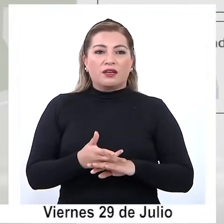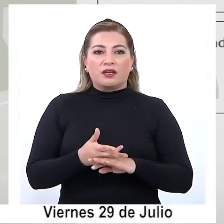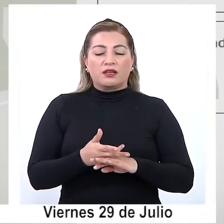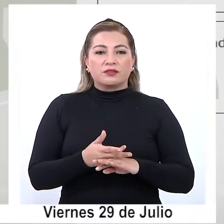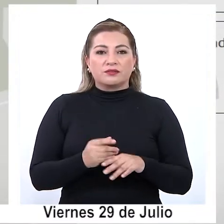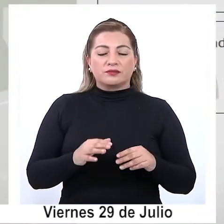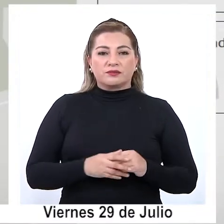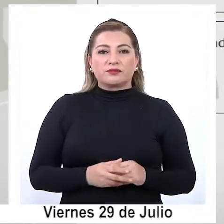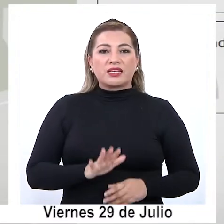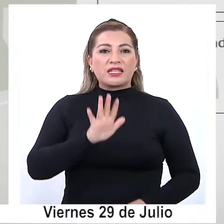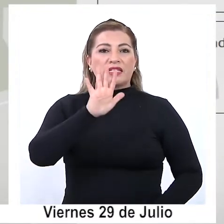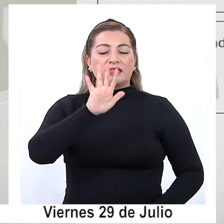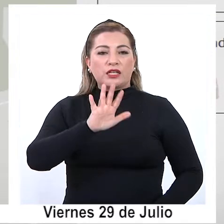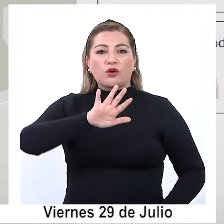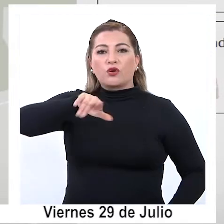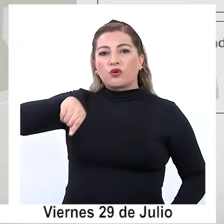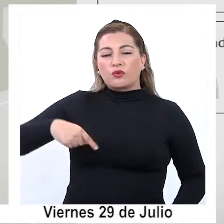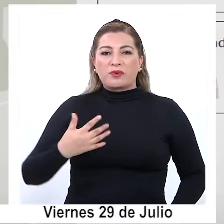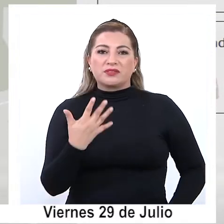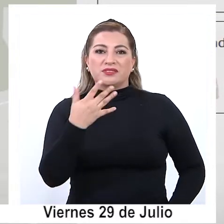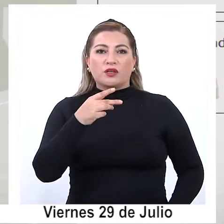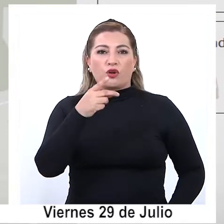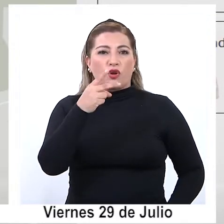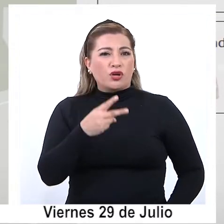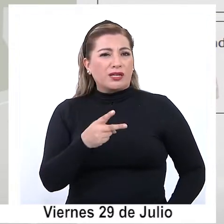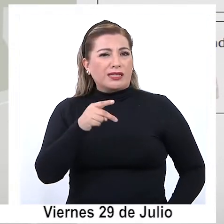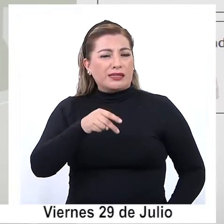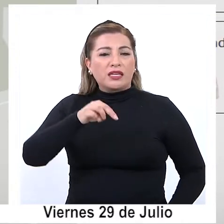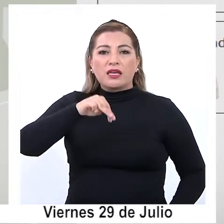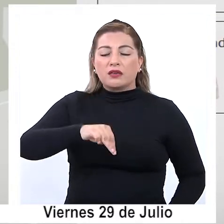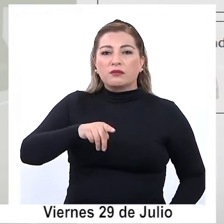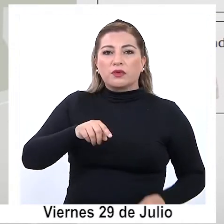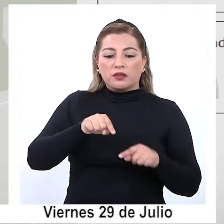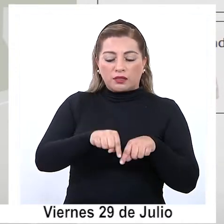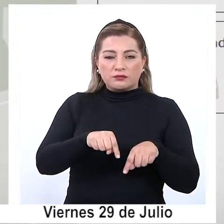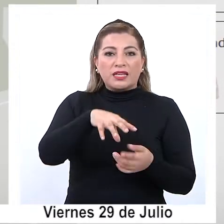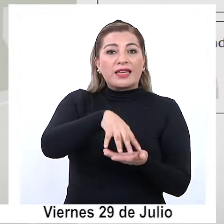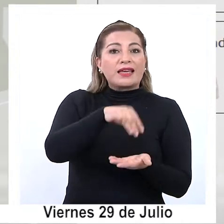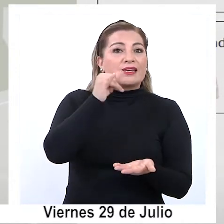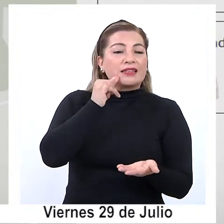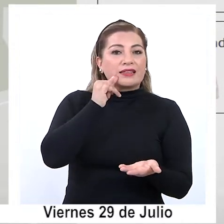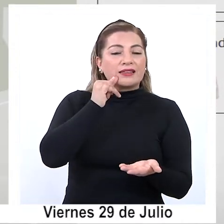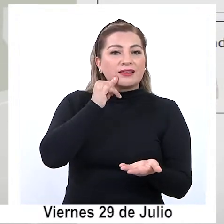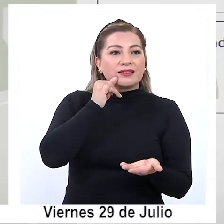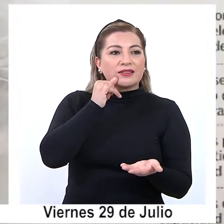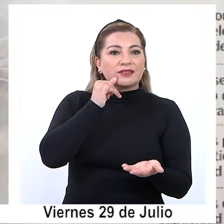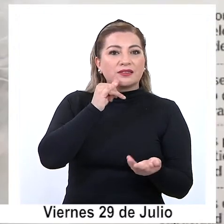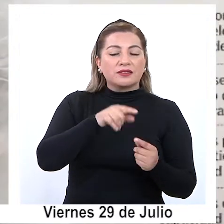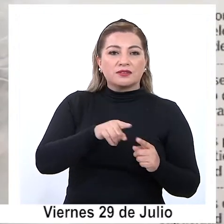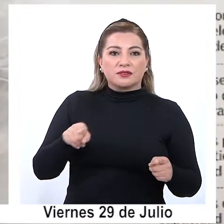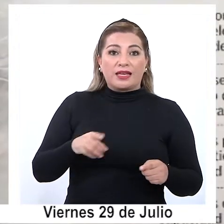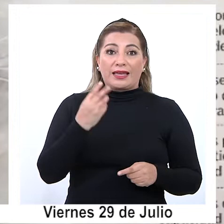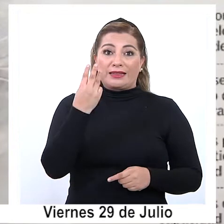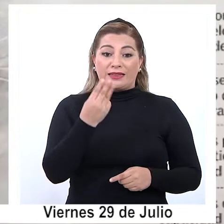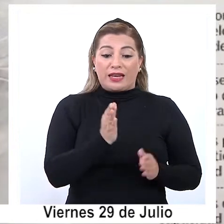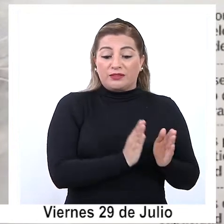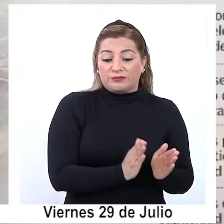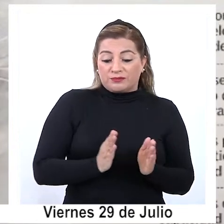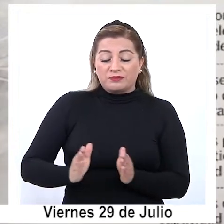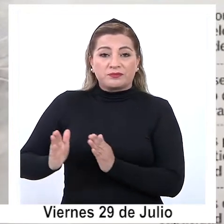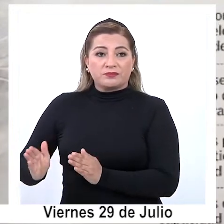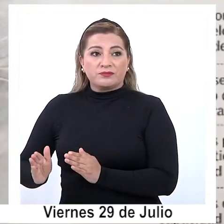extensión de 5,5 kilómetros que conectará a la provincia de Iquique en tres estaciones,